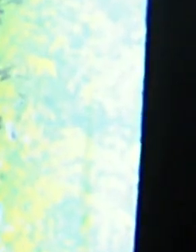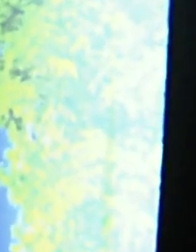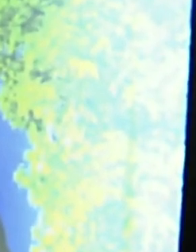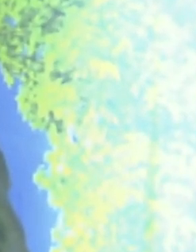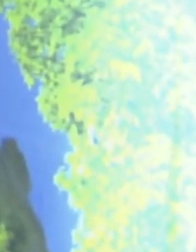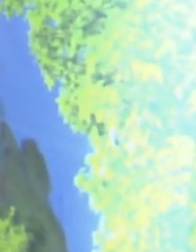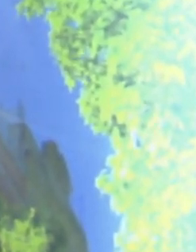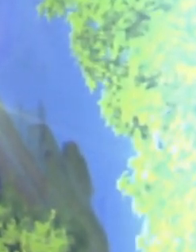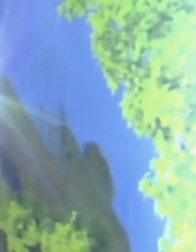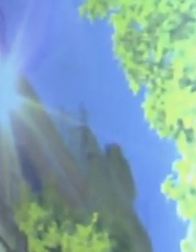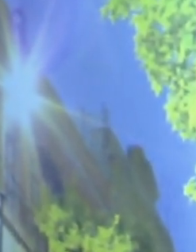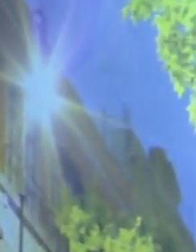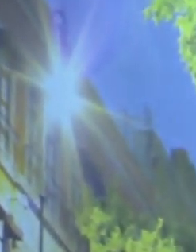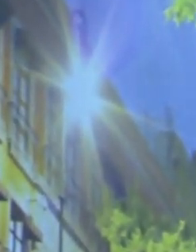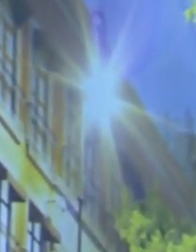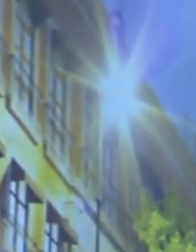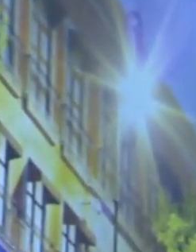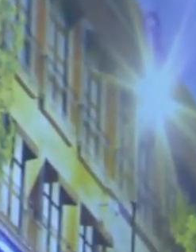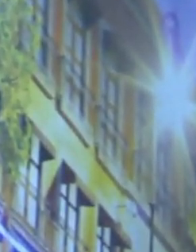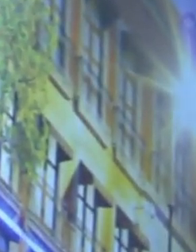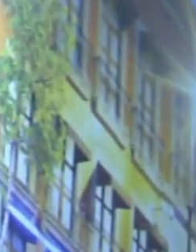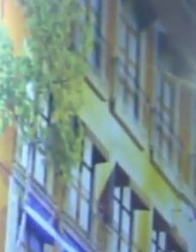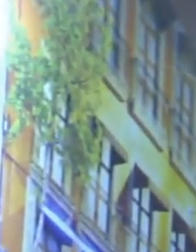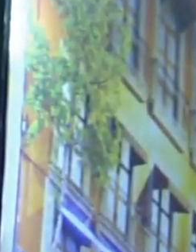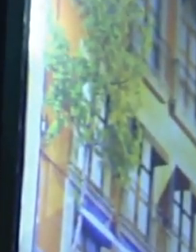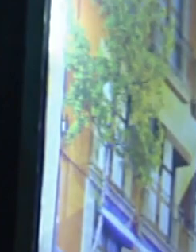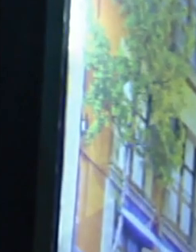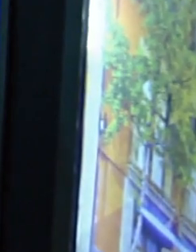Gracias, muy